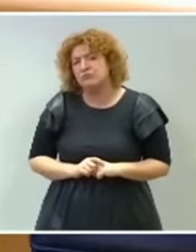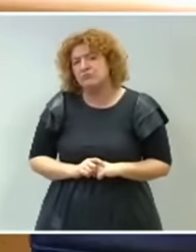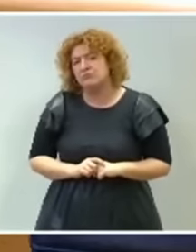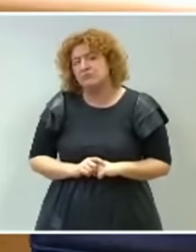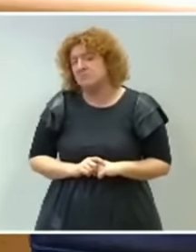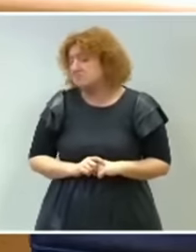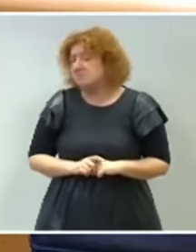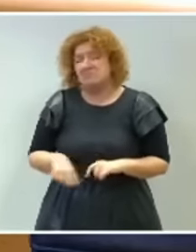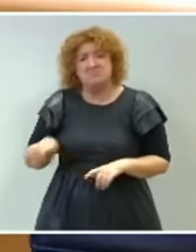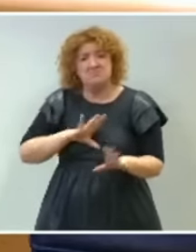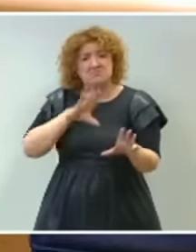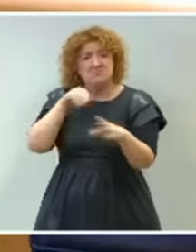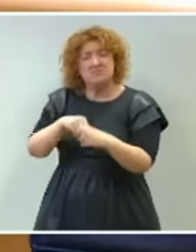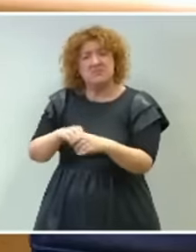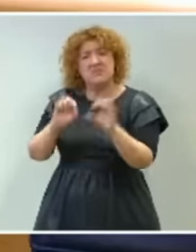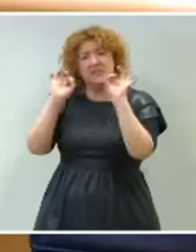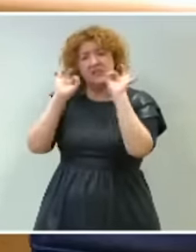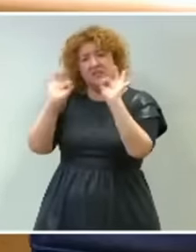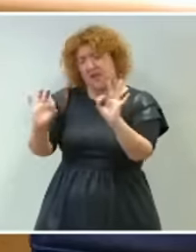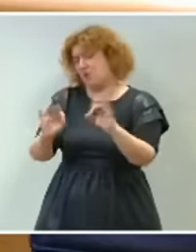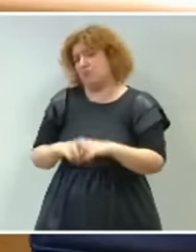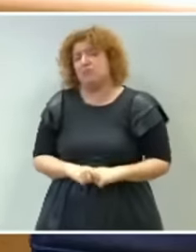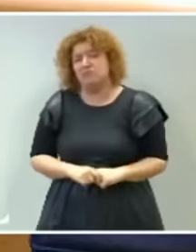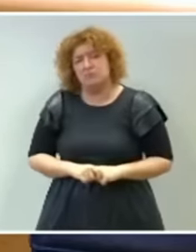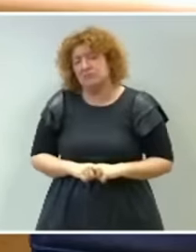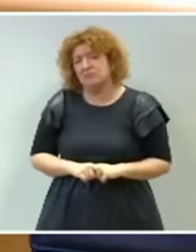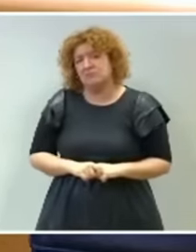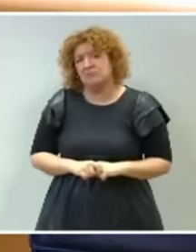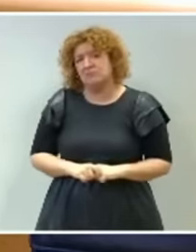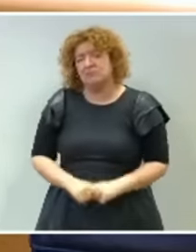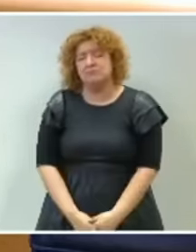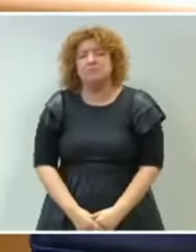Ninguna implicación. Exactamente ninguna.